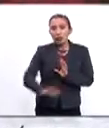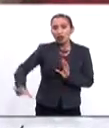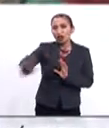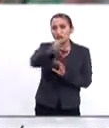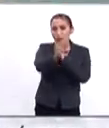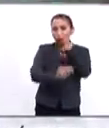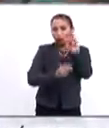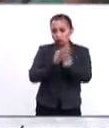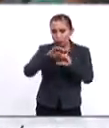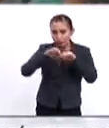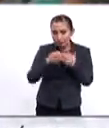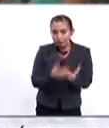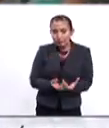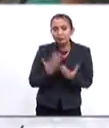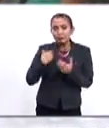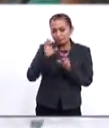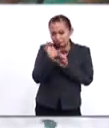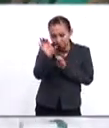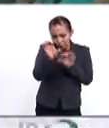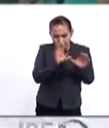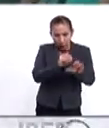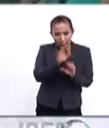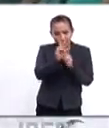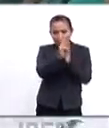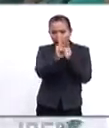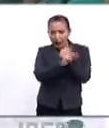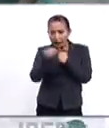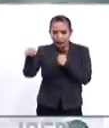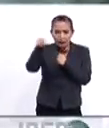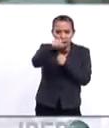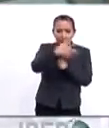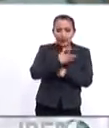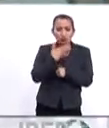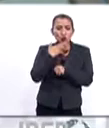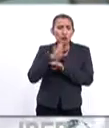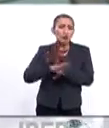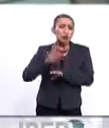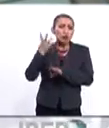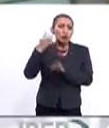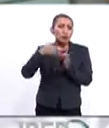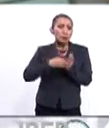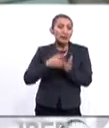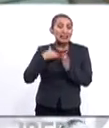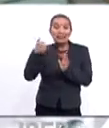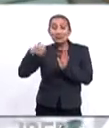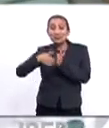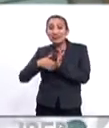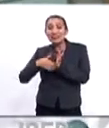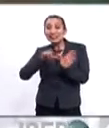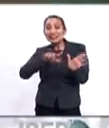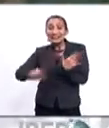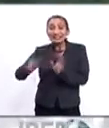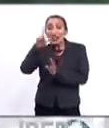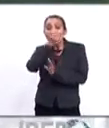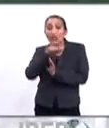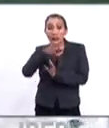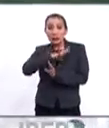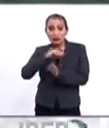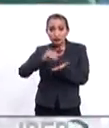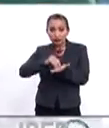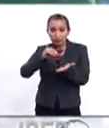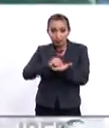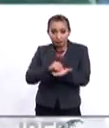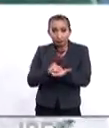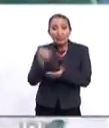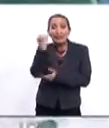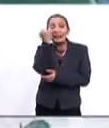de la población del mundo. Repartidos en 90 países, son los poseedores de más de 4.000 de las 6.700 lenguas existentes.